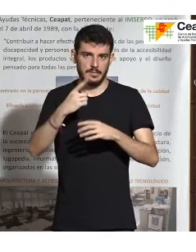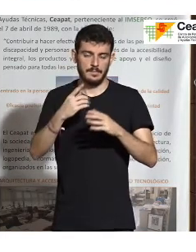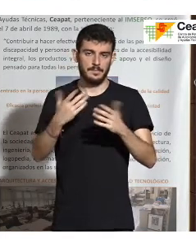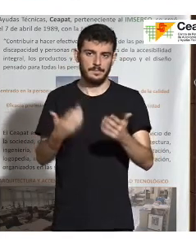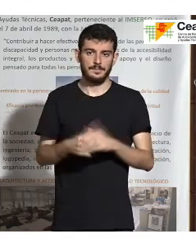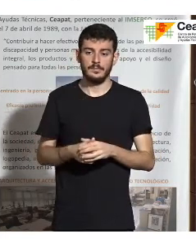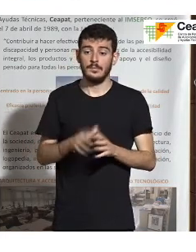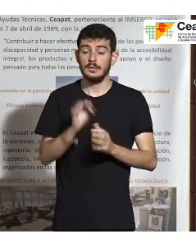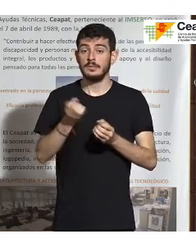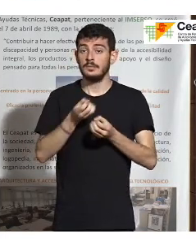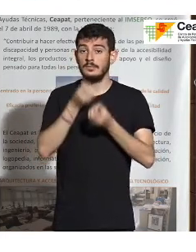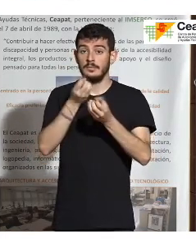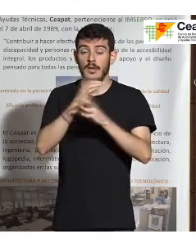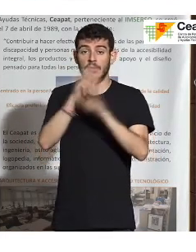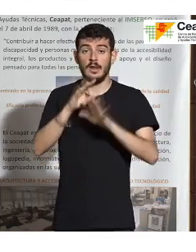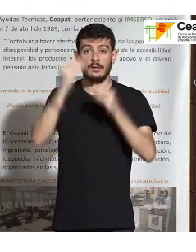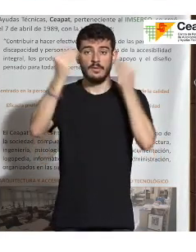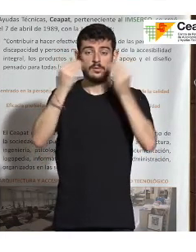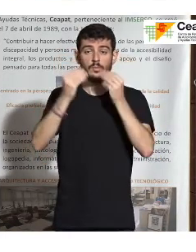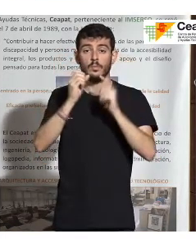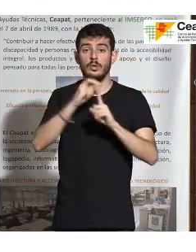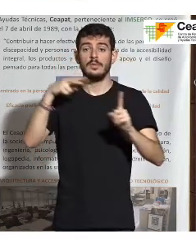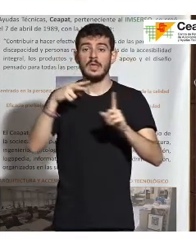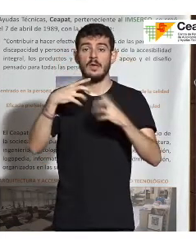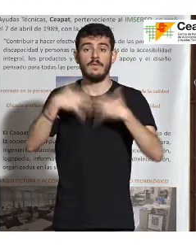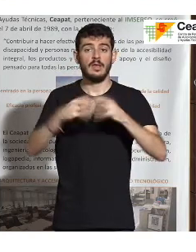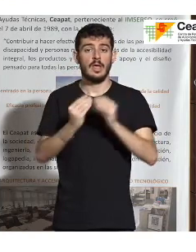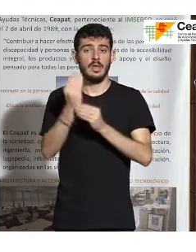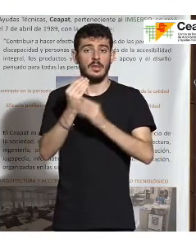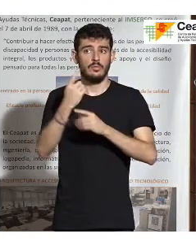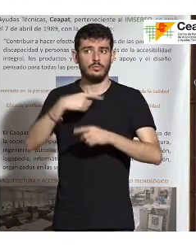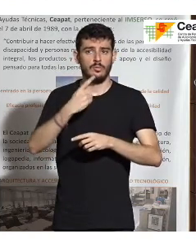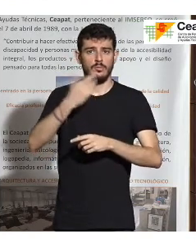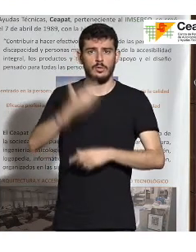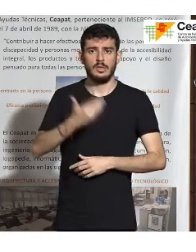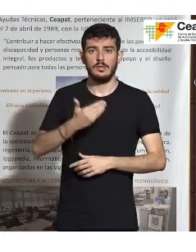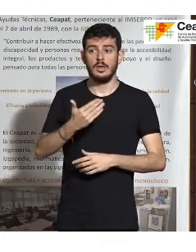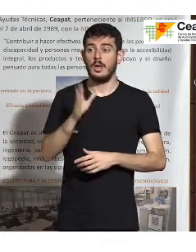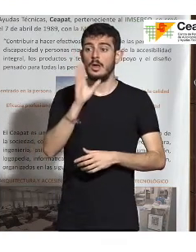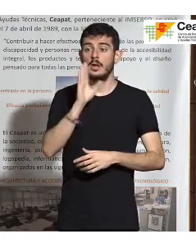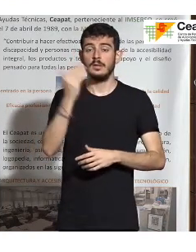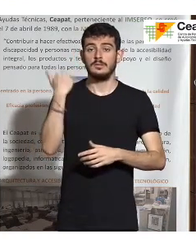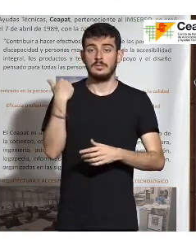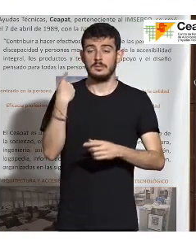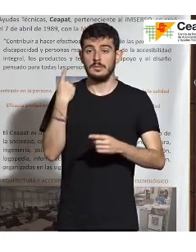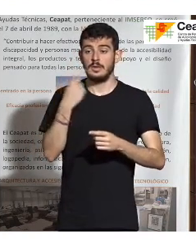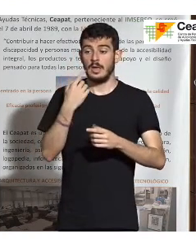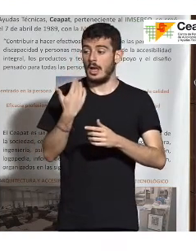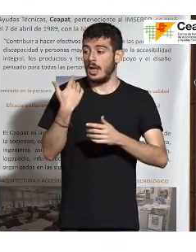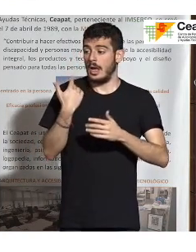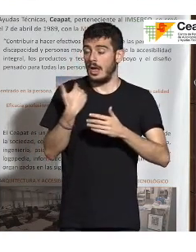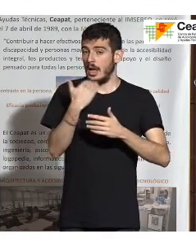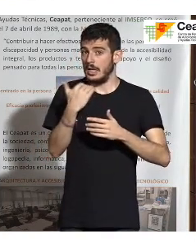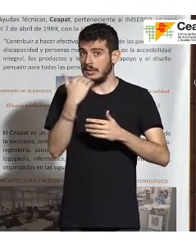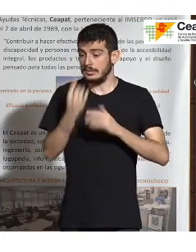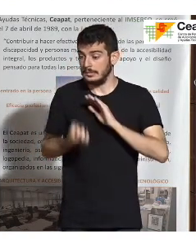unas reflexiones desde el punto de vista de fabricante que para nosotros han sido muy importantes. He comentado antes que veníamos desde prácticamente los orígenes trabajando